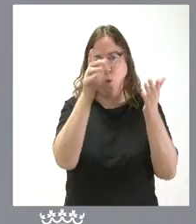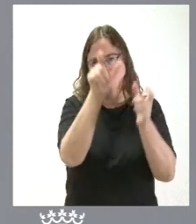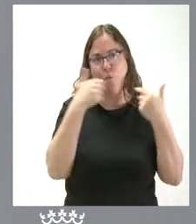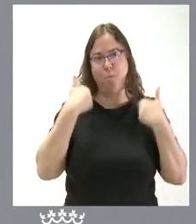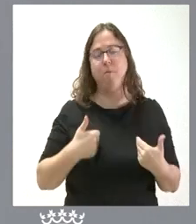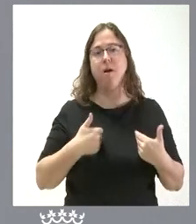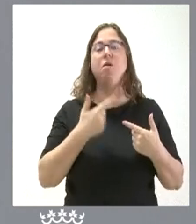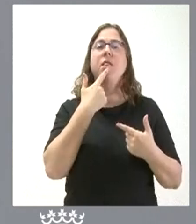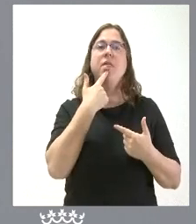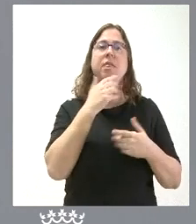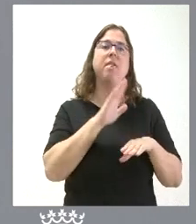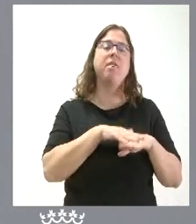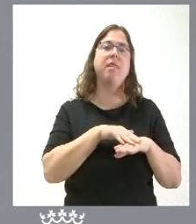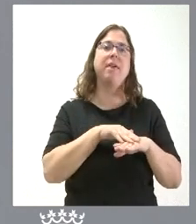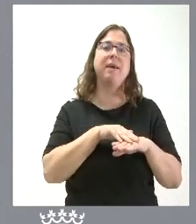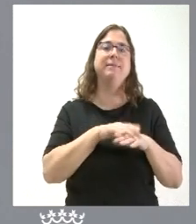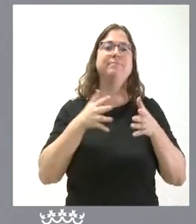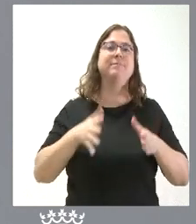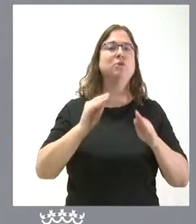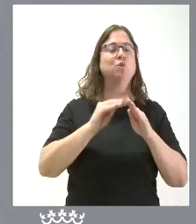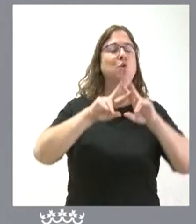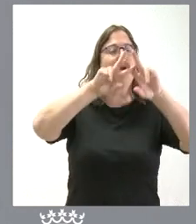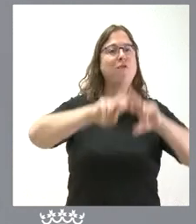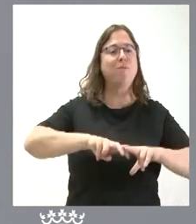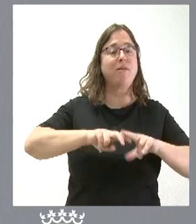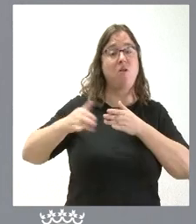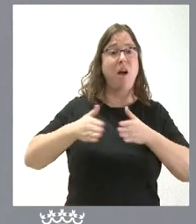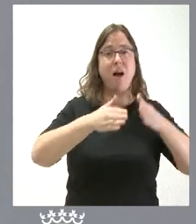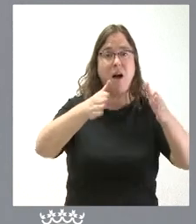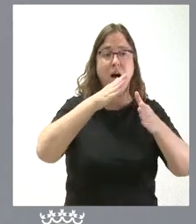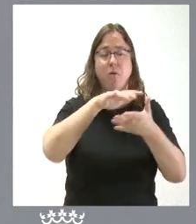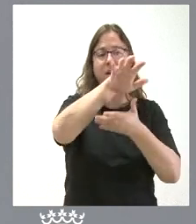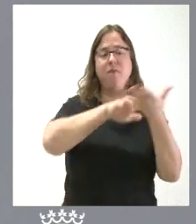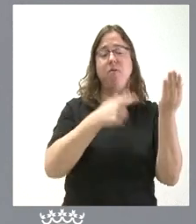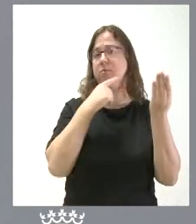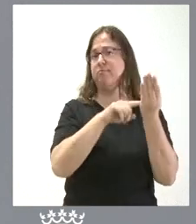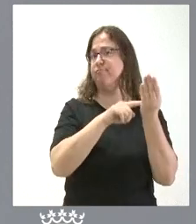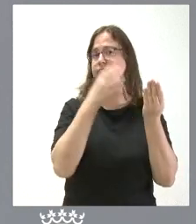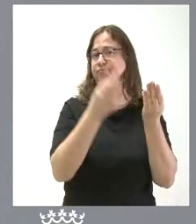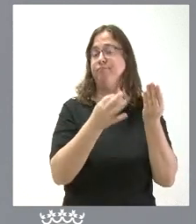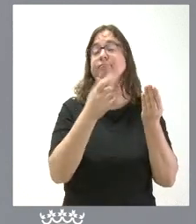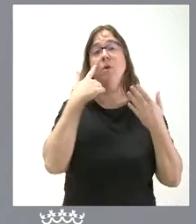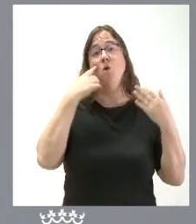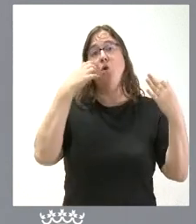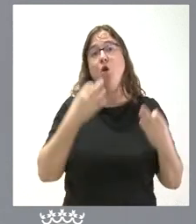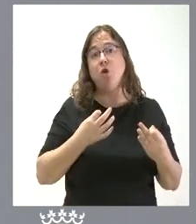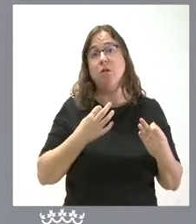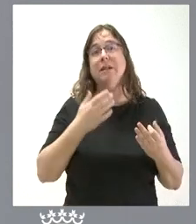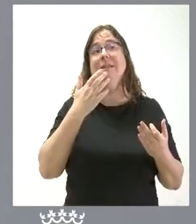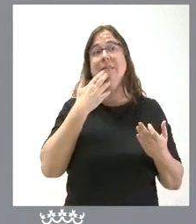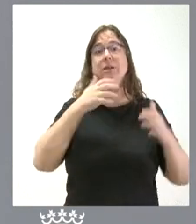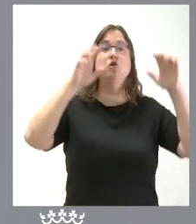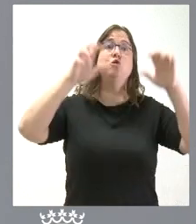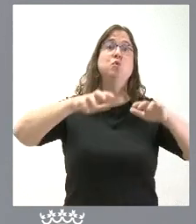informes de embalses de la Confederación Hidrográfica que operan en nuestra comunidad autónoma lógicamente en la medida que estas